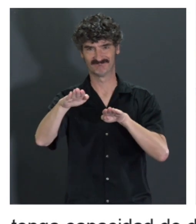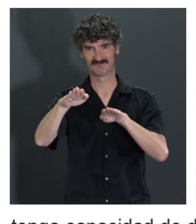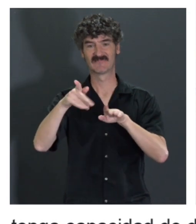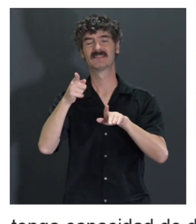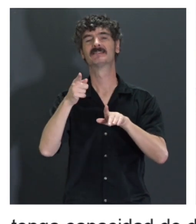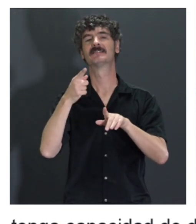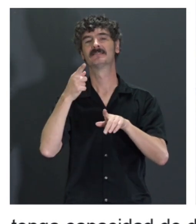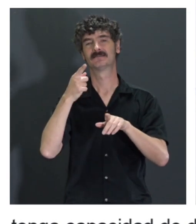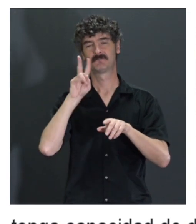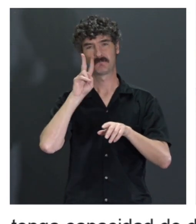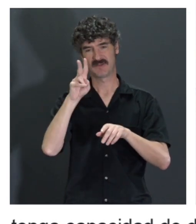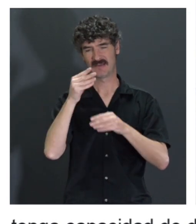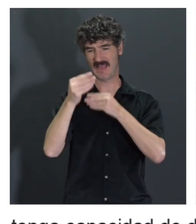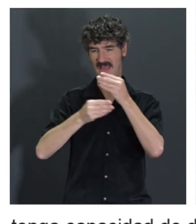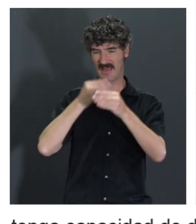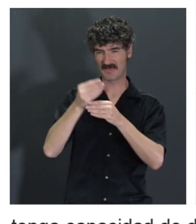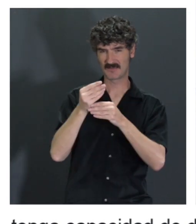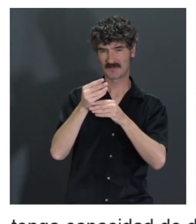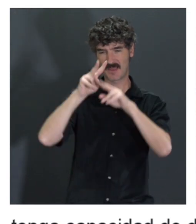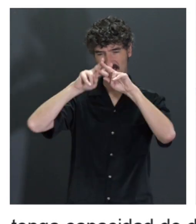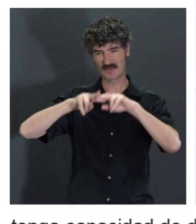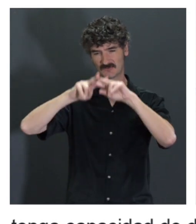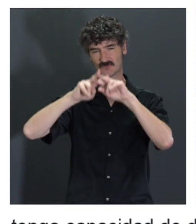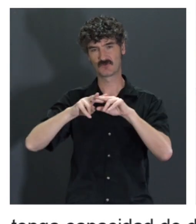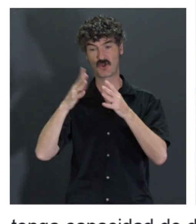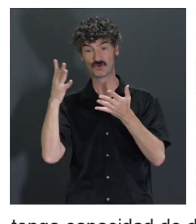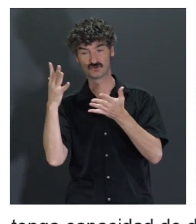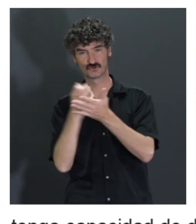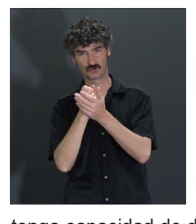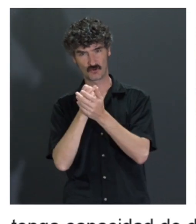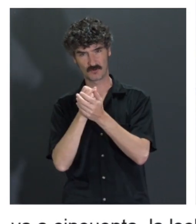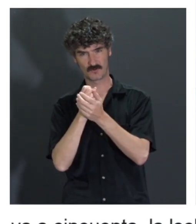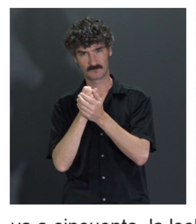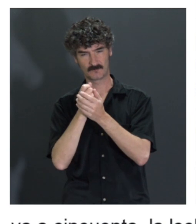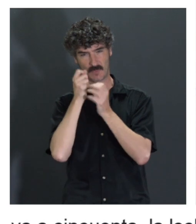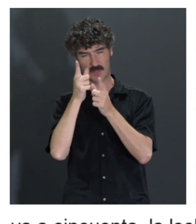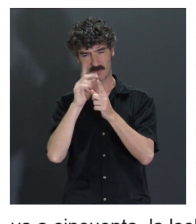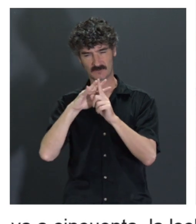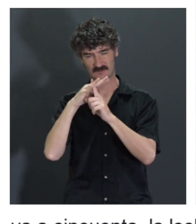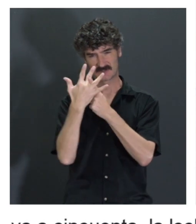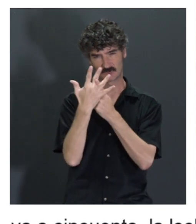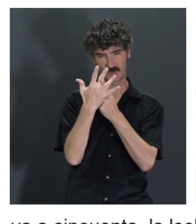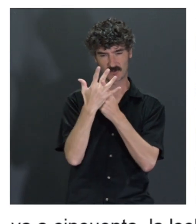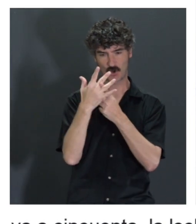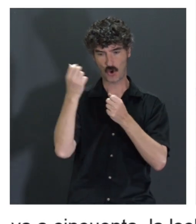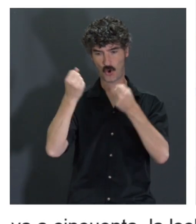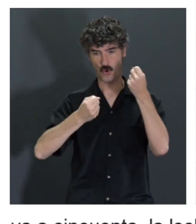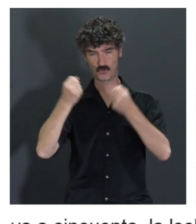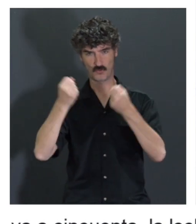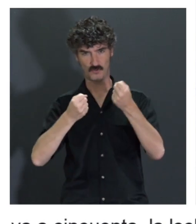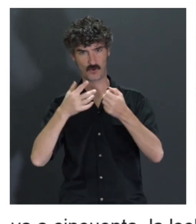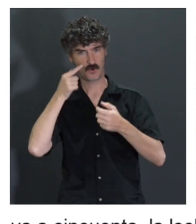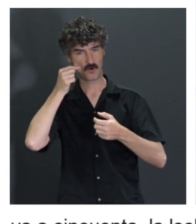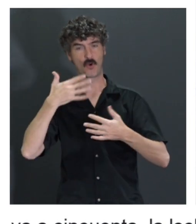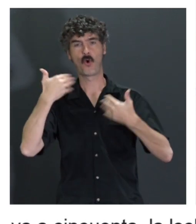bueno, eso, están haciendo ya distintos estudios para tener todas estas cosas en cuenta y que la conducción sea un poquito más humana, siempre respetando la